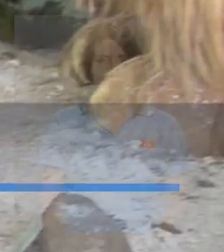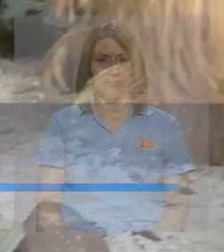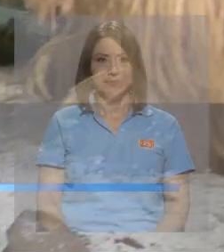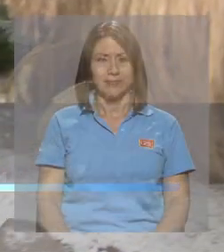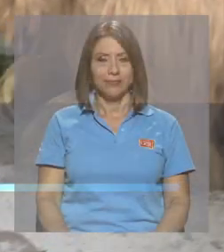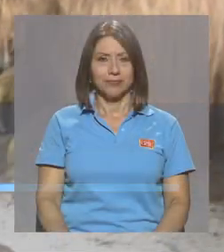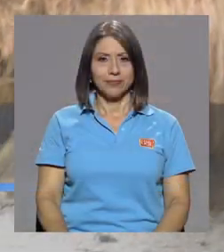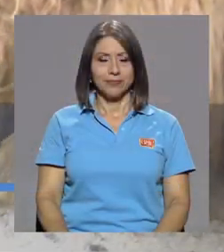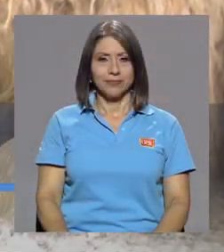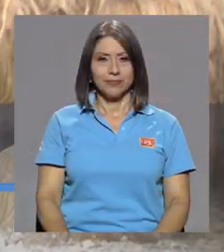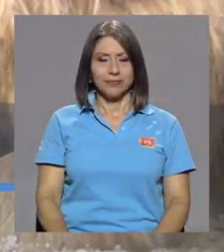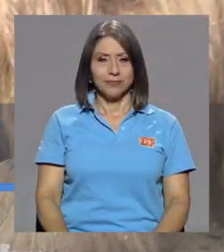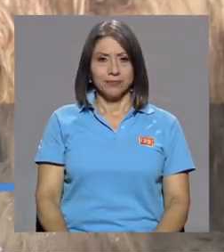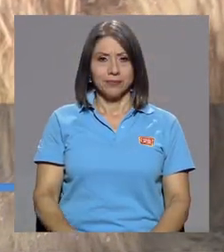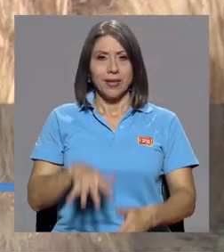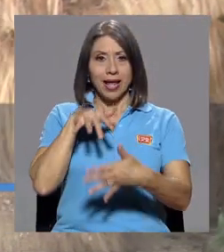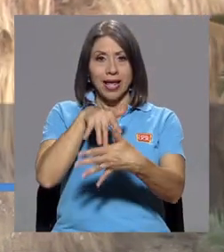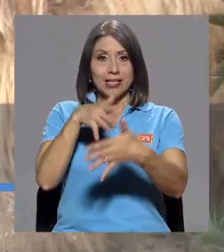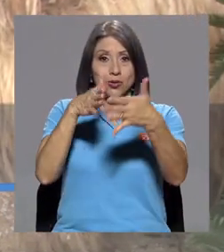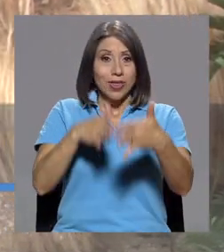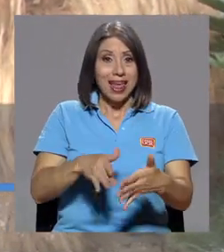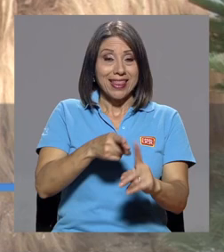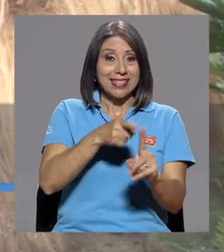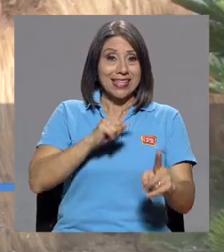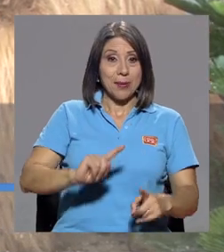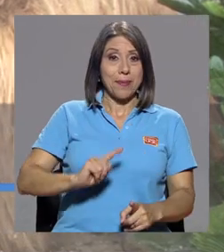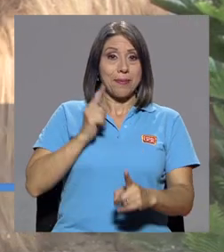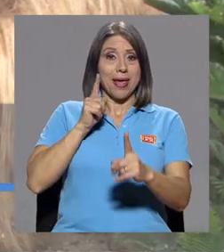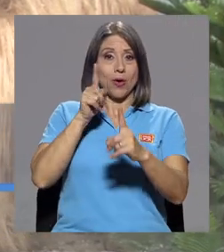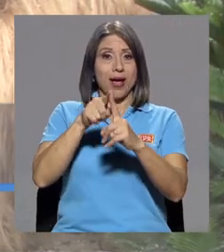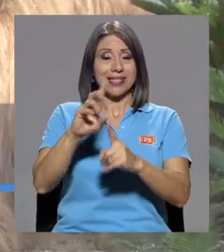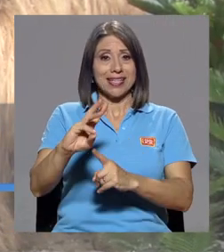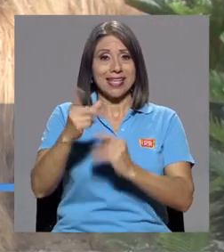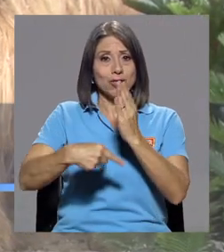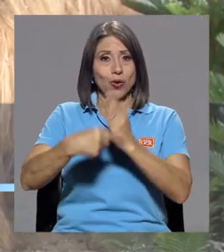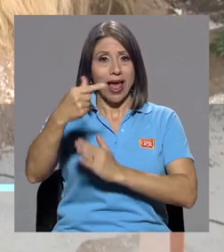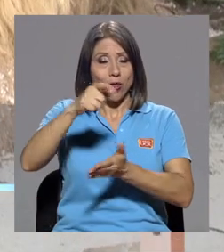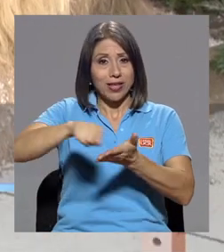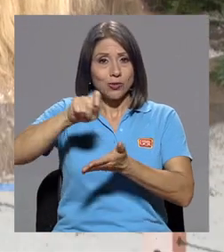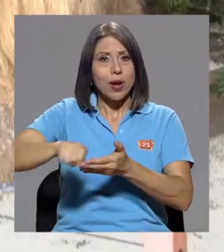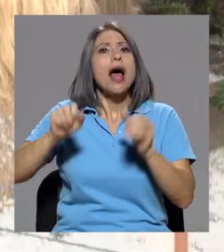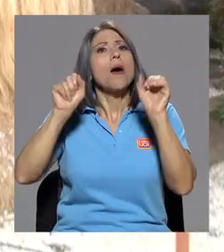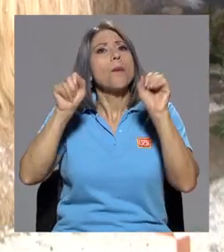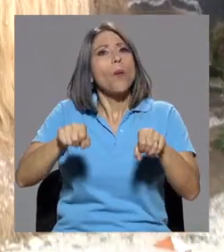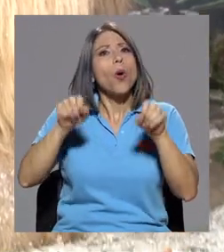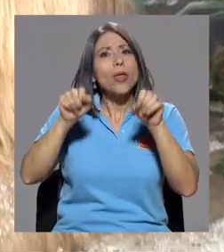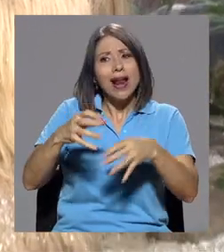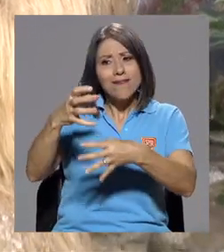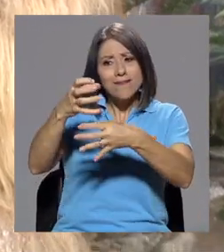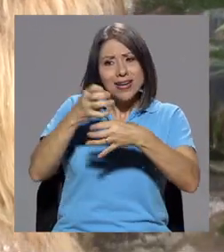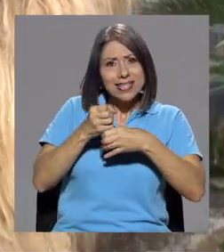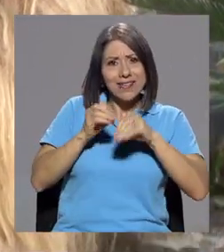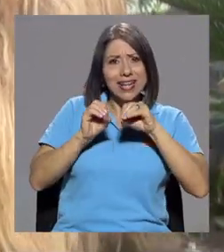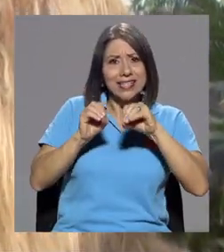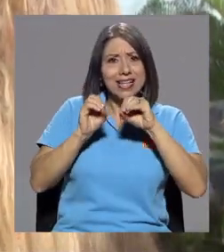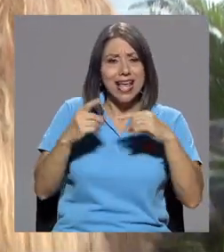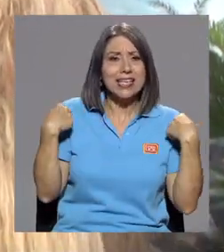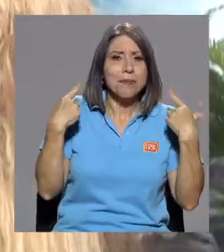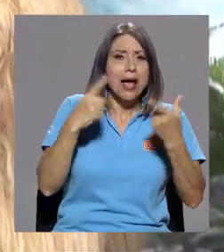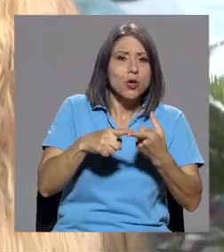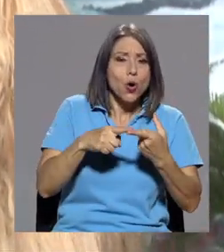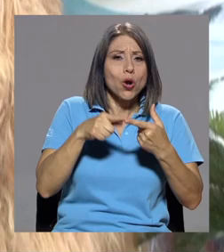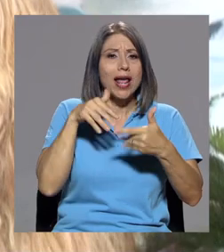Música Estudiantes de primero a sexto grado de la escuela podrán recibir sus clases de español, estudios sociales,